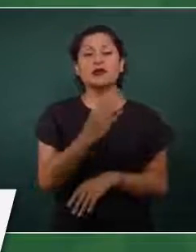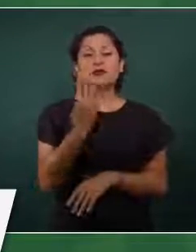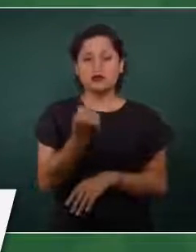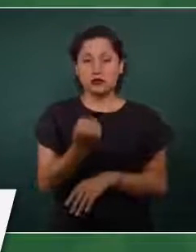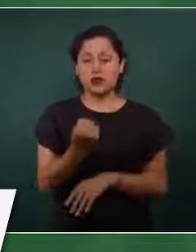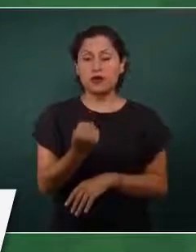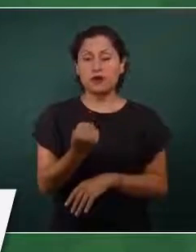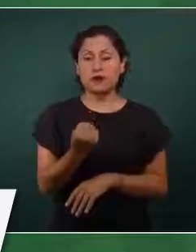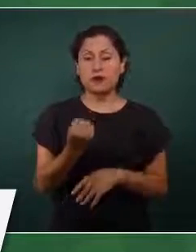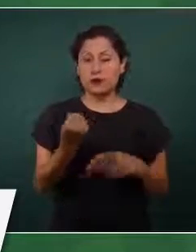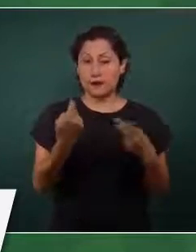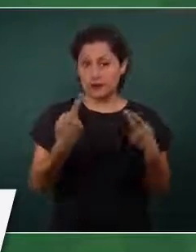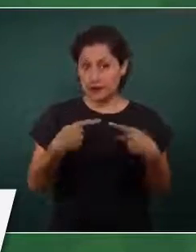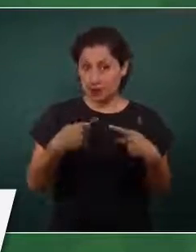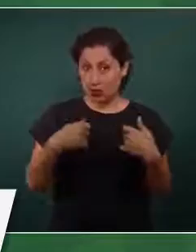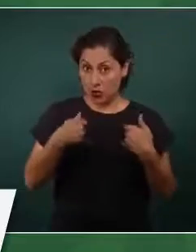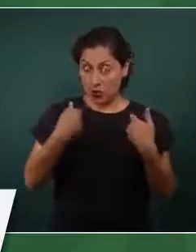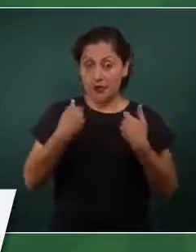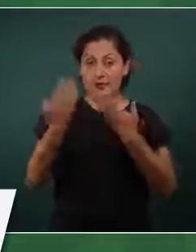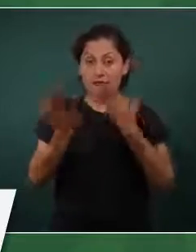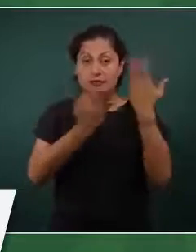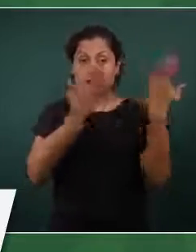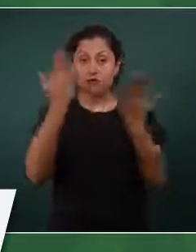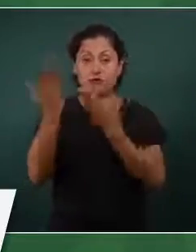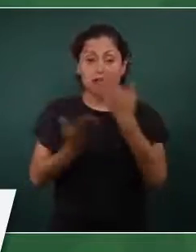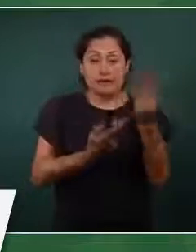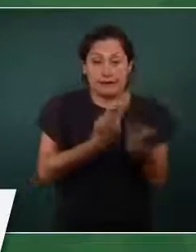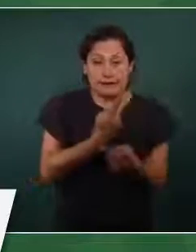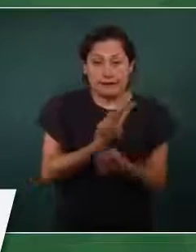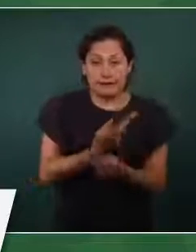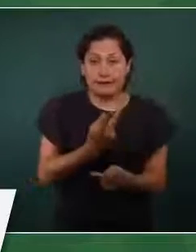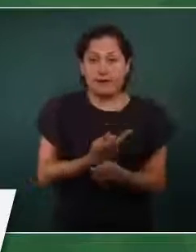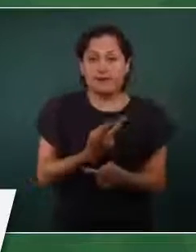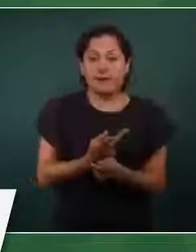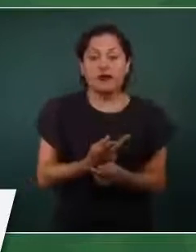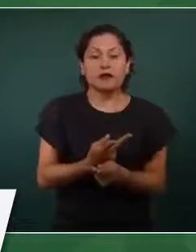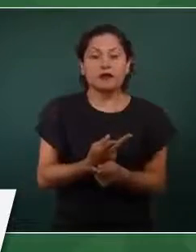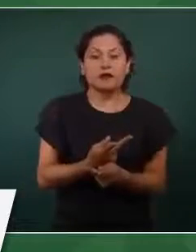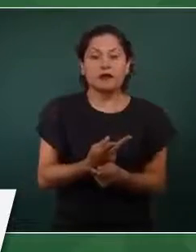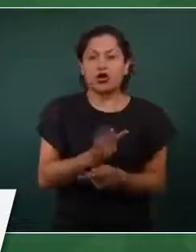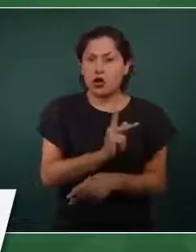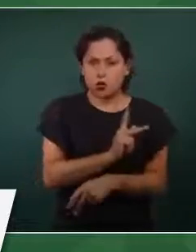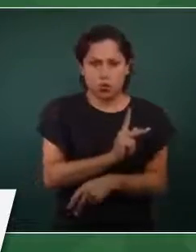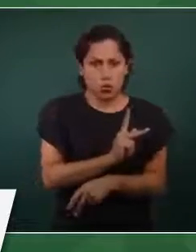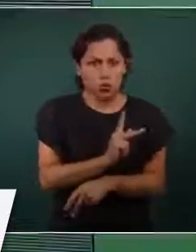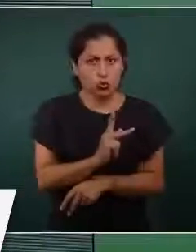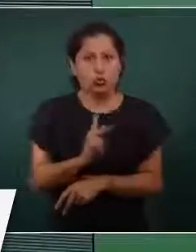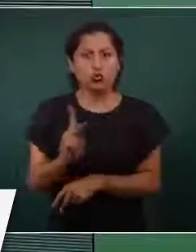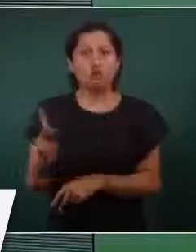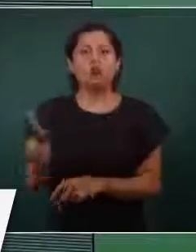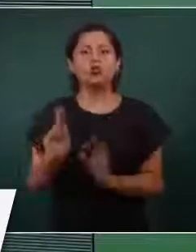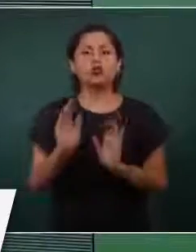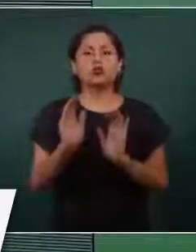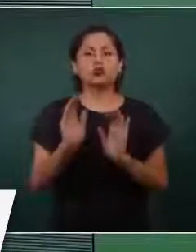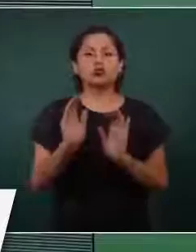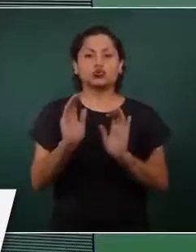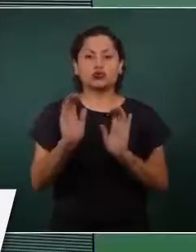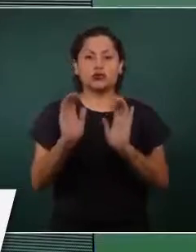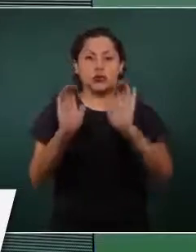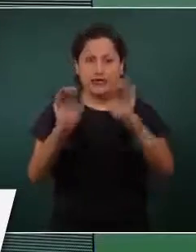estudiantes de bachillerato, todos los que estudian en el nivel medio superior